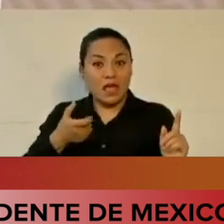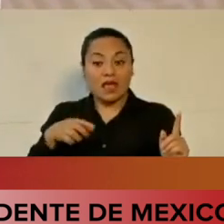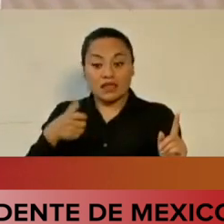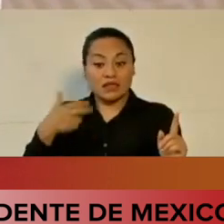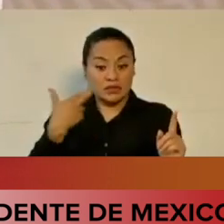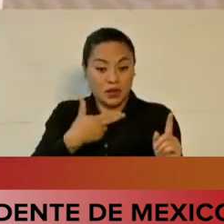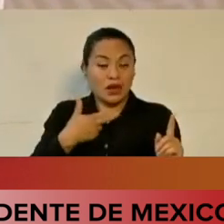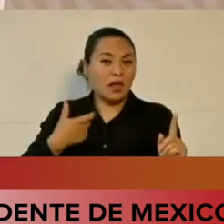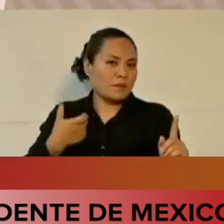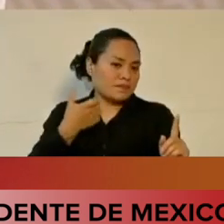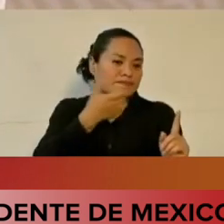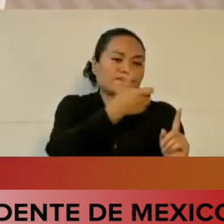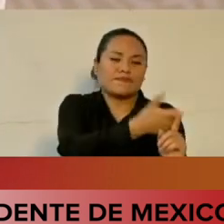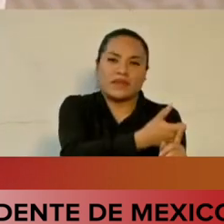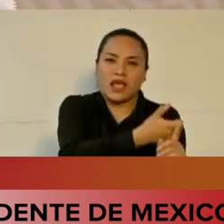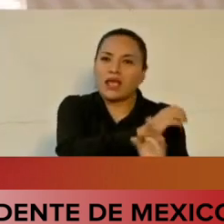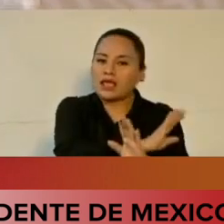de familia.